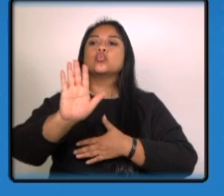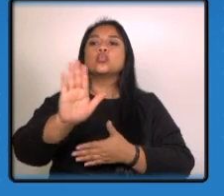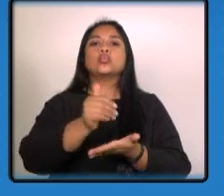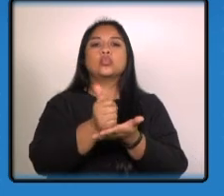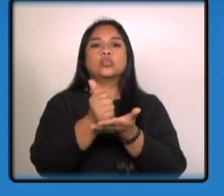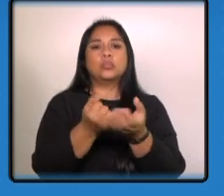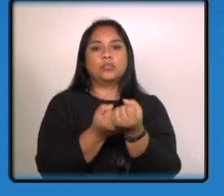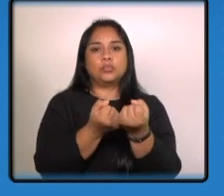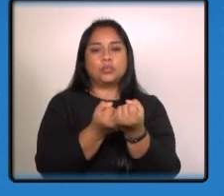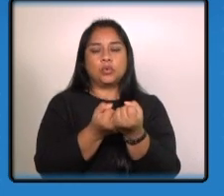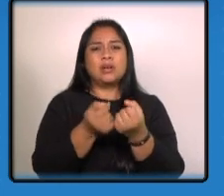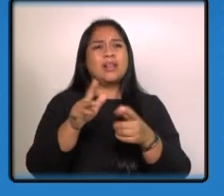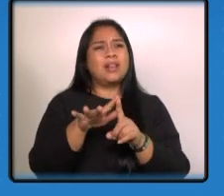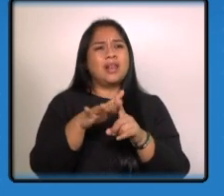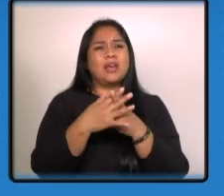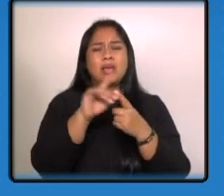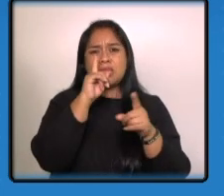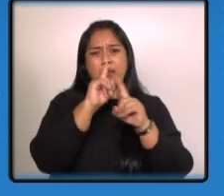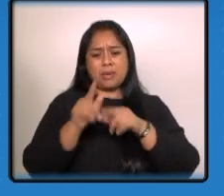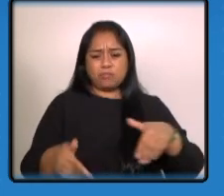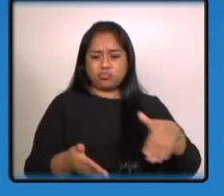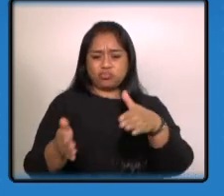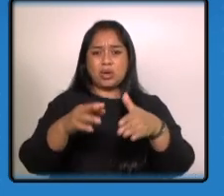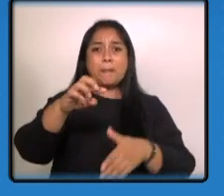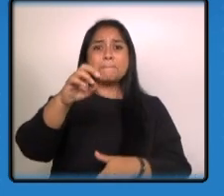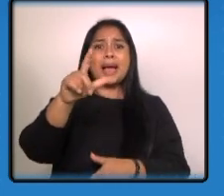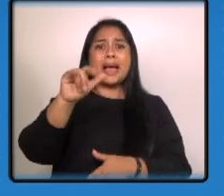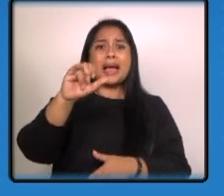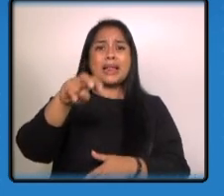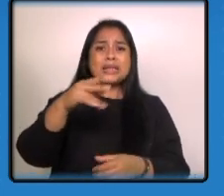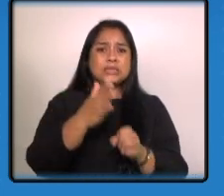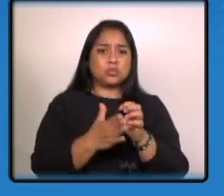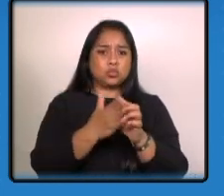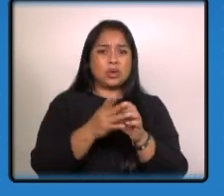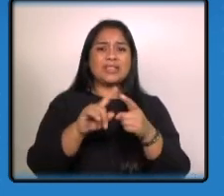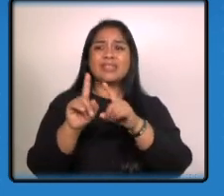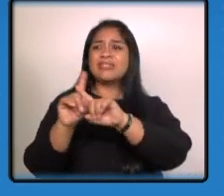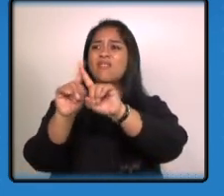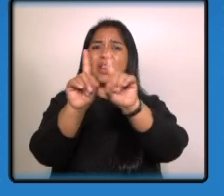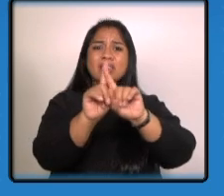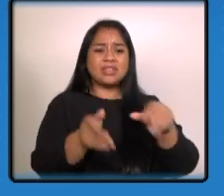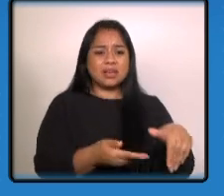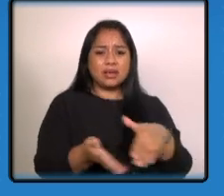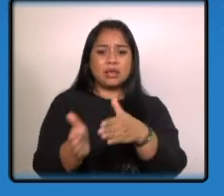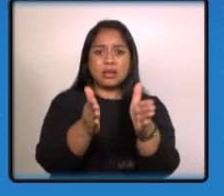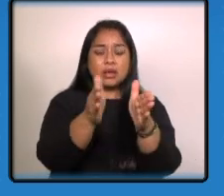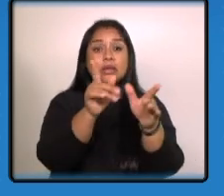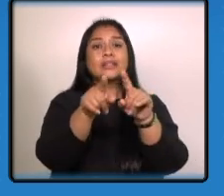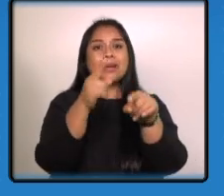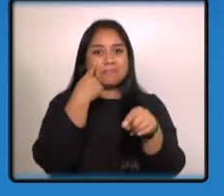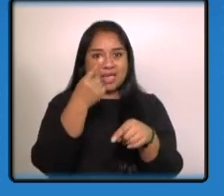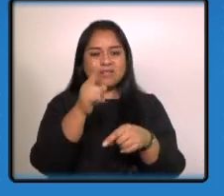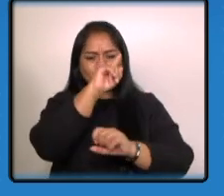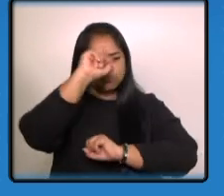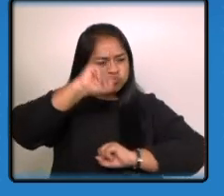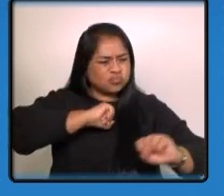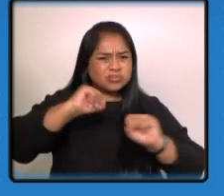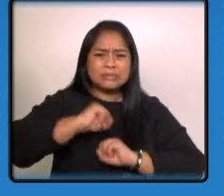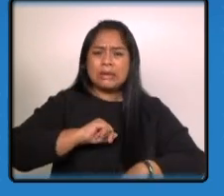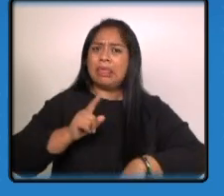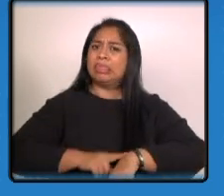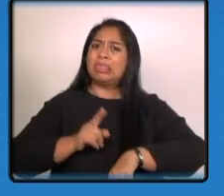la situación en la autopista Palín Escuintla y en varias rutas del país nos pone a trabajar a